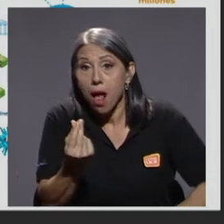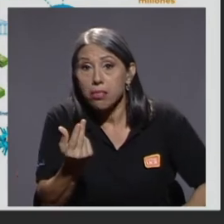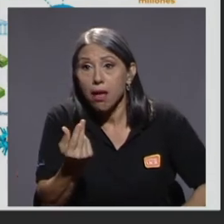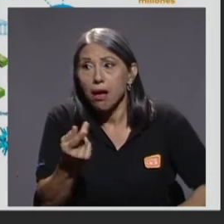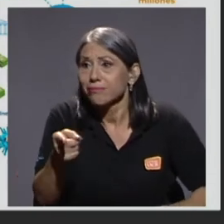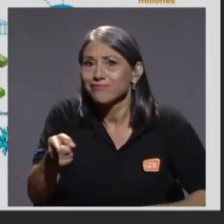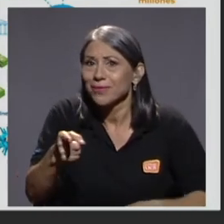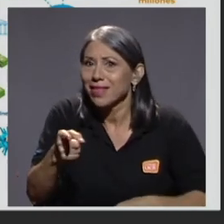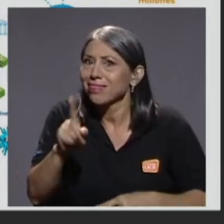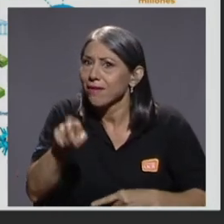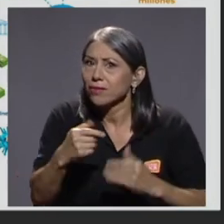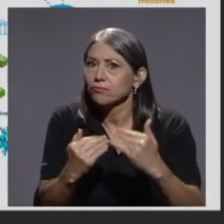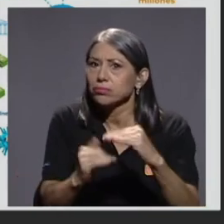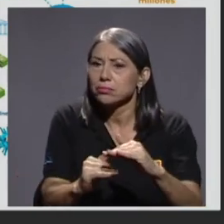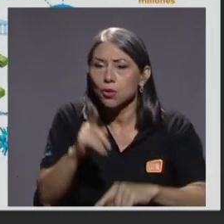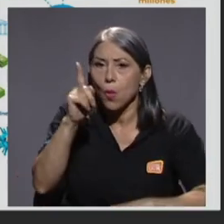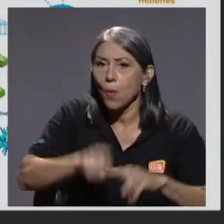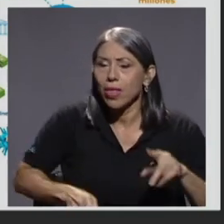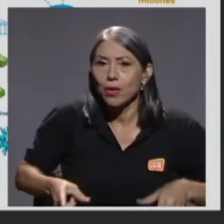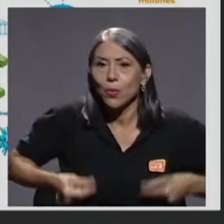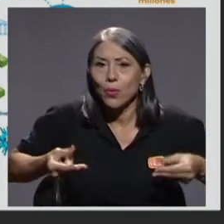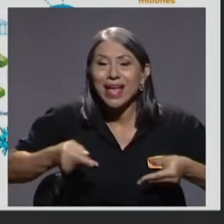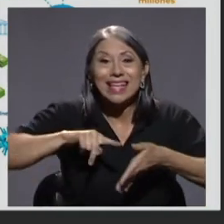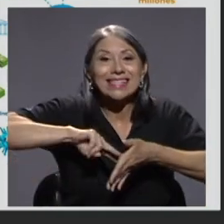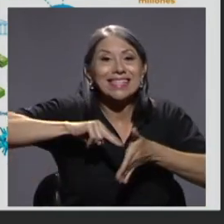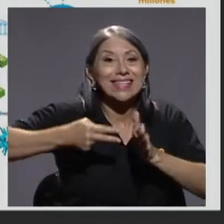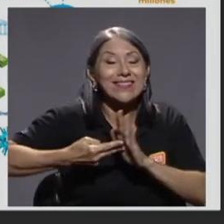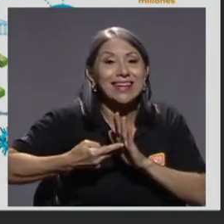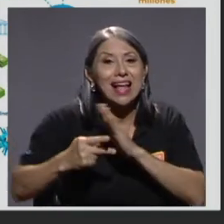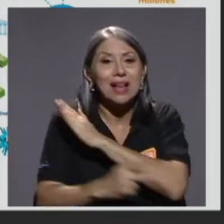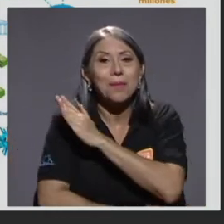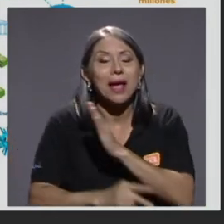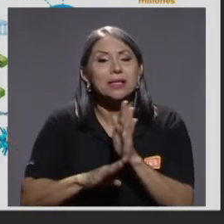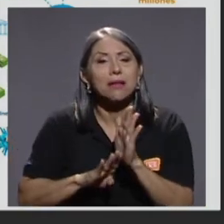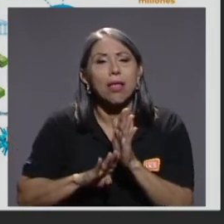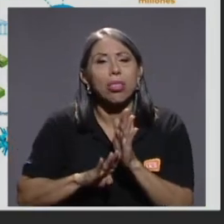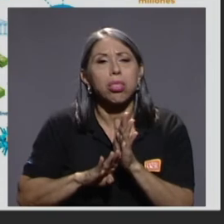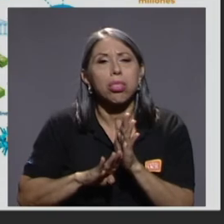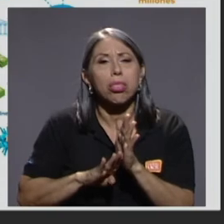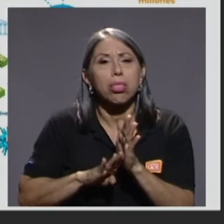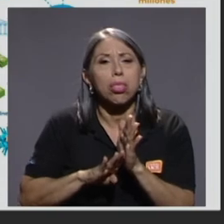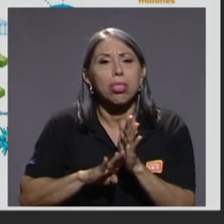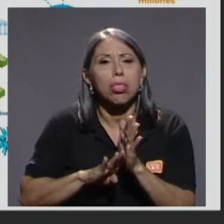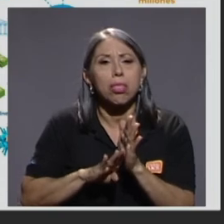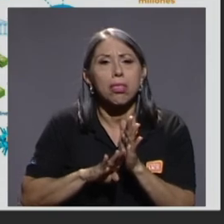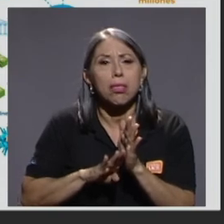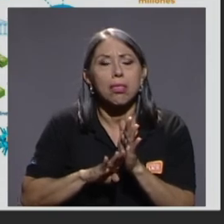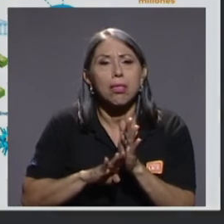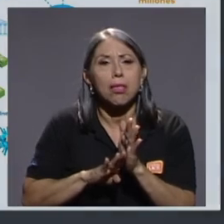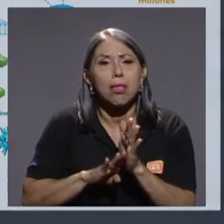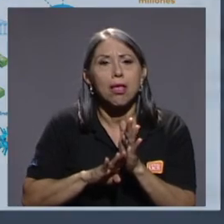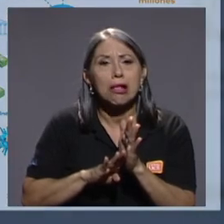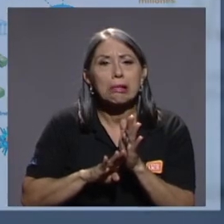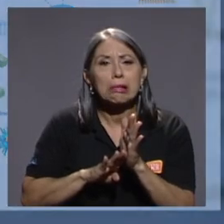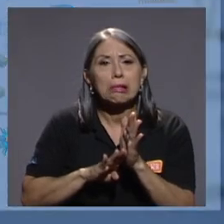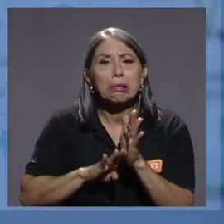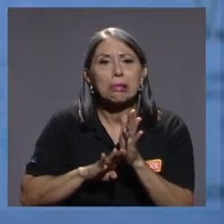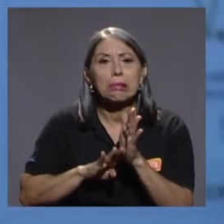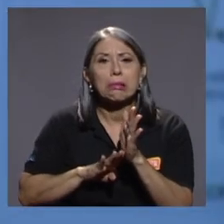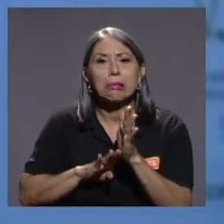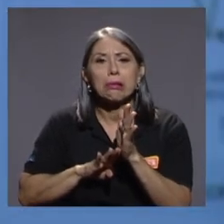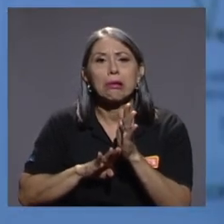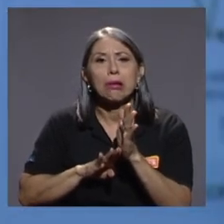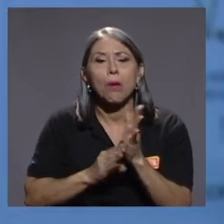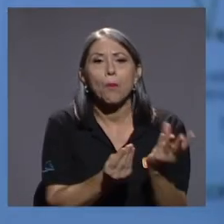ha hecho que el país tenga un decrecimiento. Es decir, nuestra producción nacional está bajando y no creciendo.